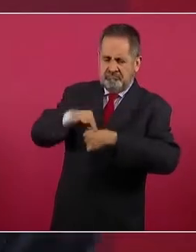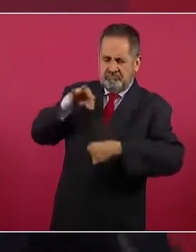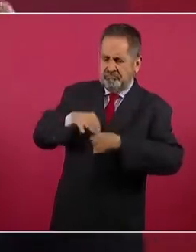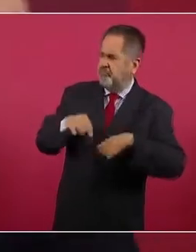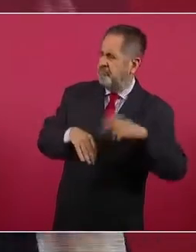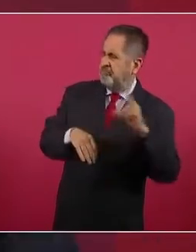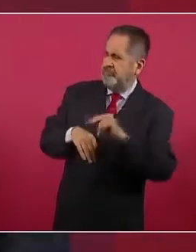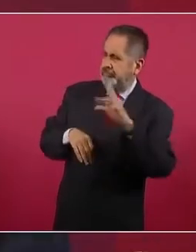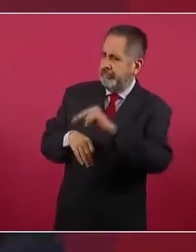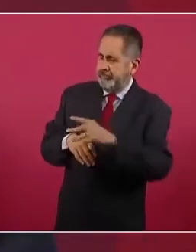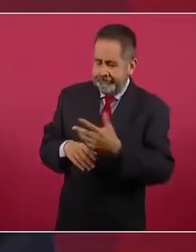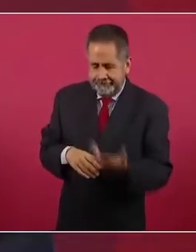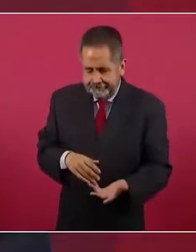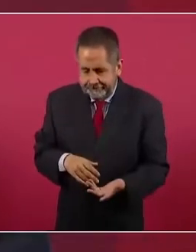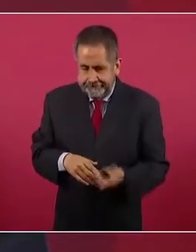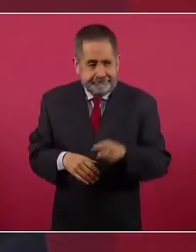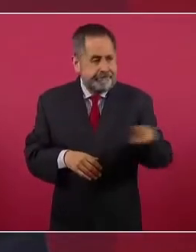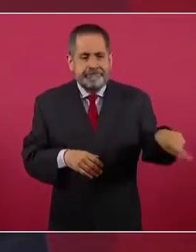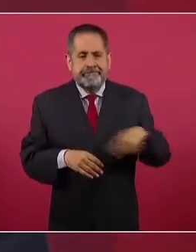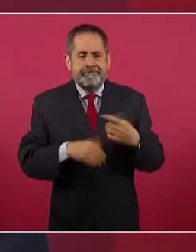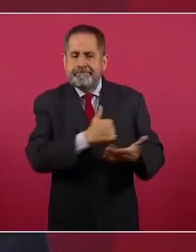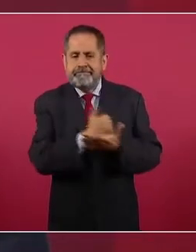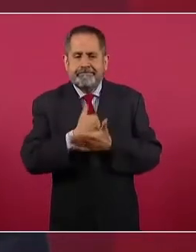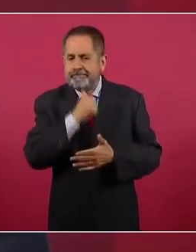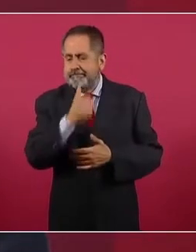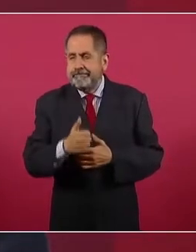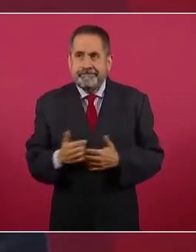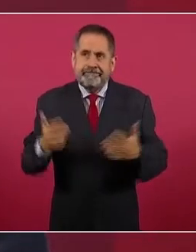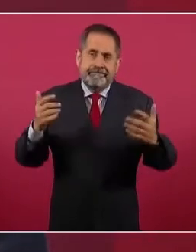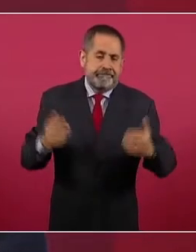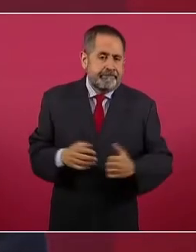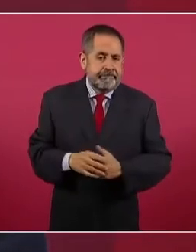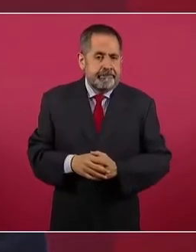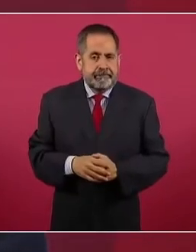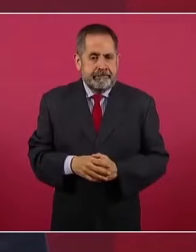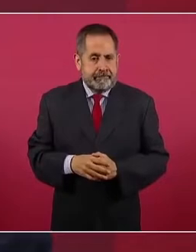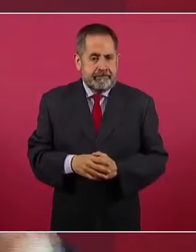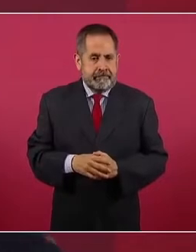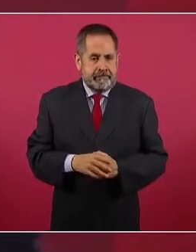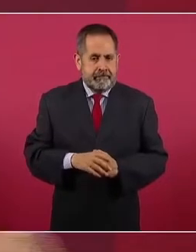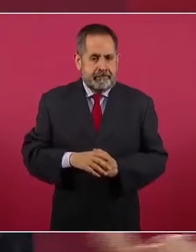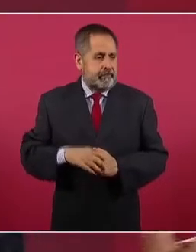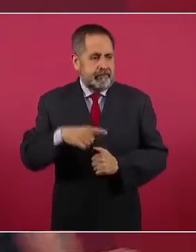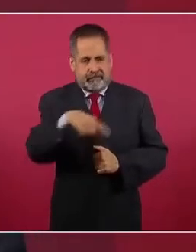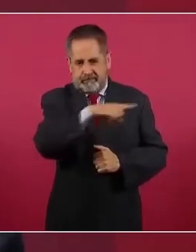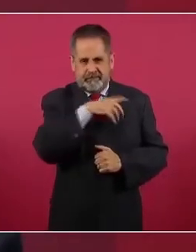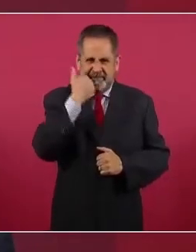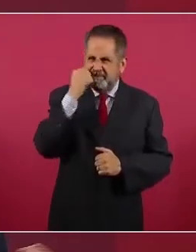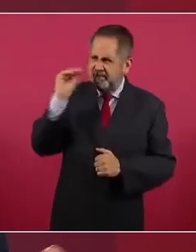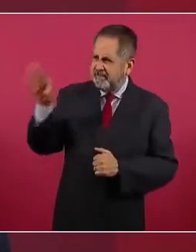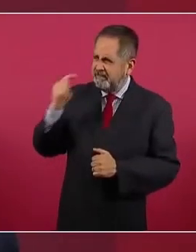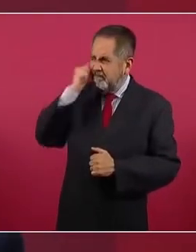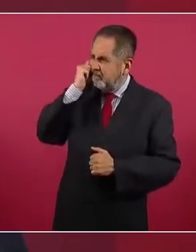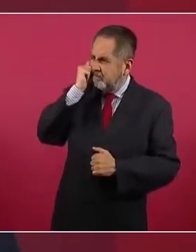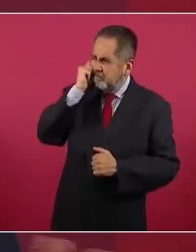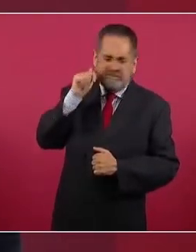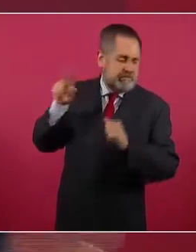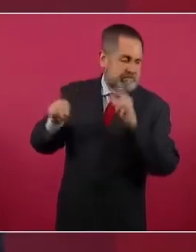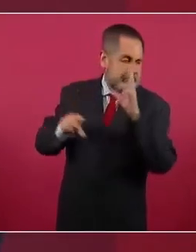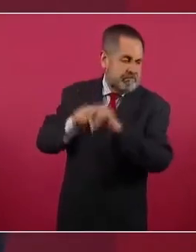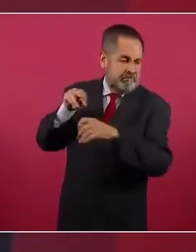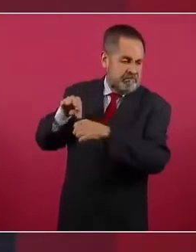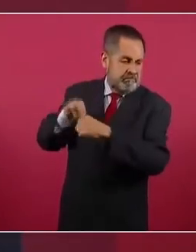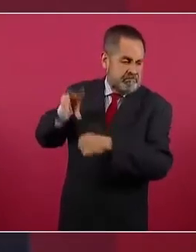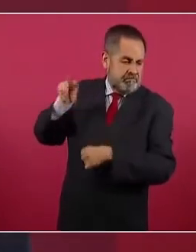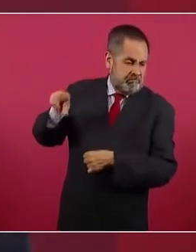O en vez de ayudar, hay la intención de que no